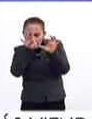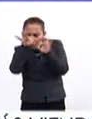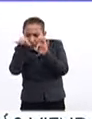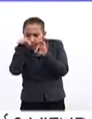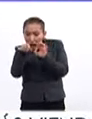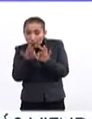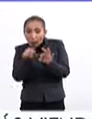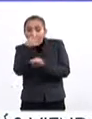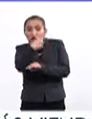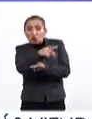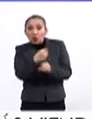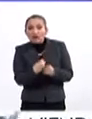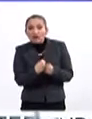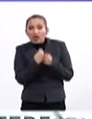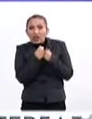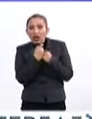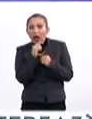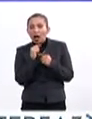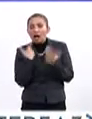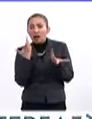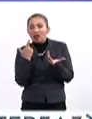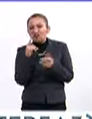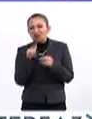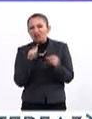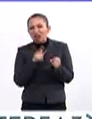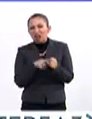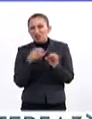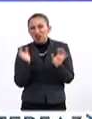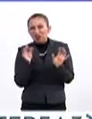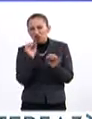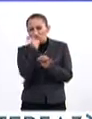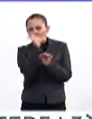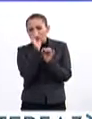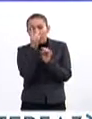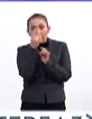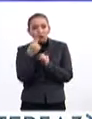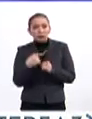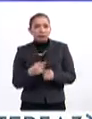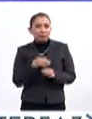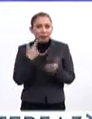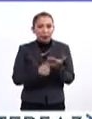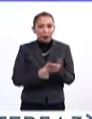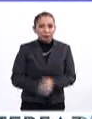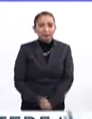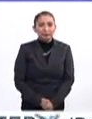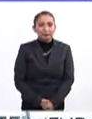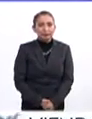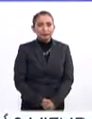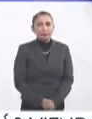gran importancia para que pueda, que parece ser que son importantes para su sobrevivencia.